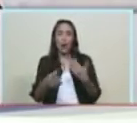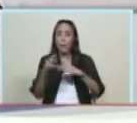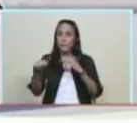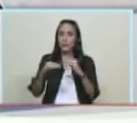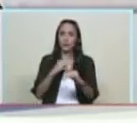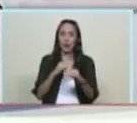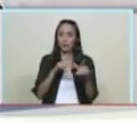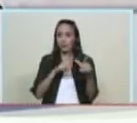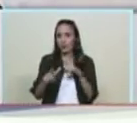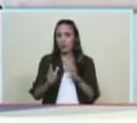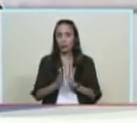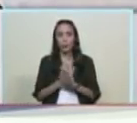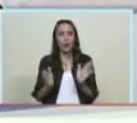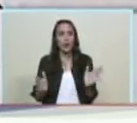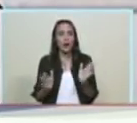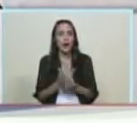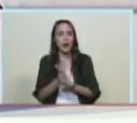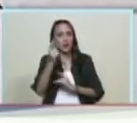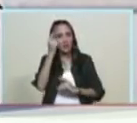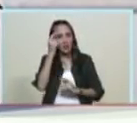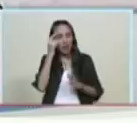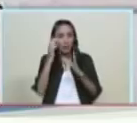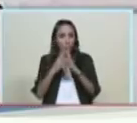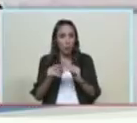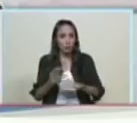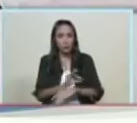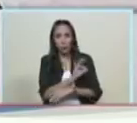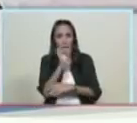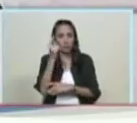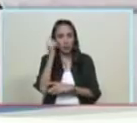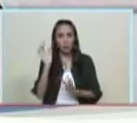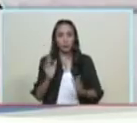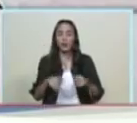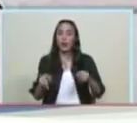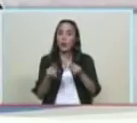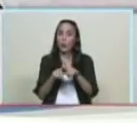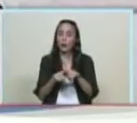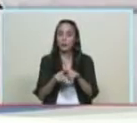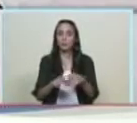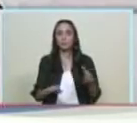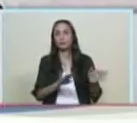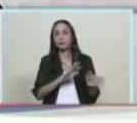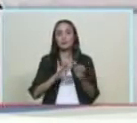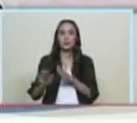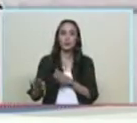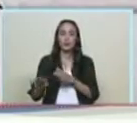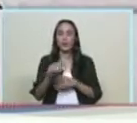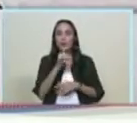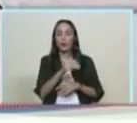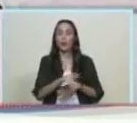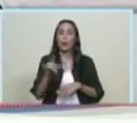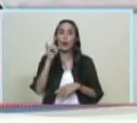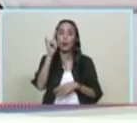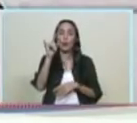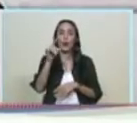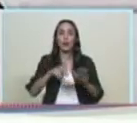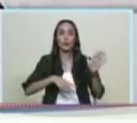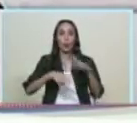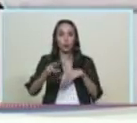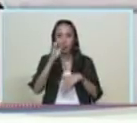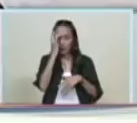mensaje durante el día y a esta hora igualmente anuncio que el lunes 12 de febrero